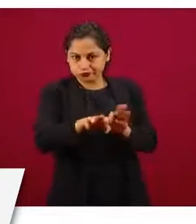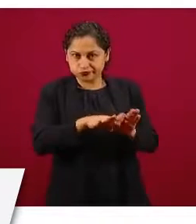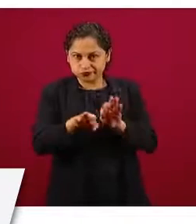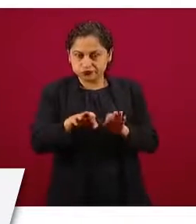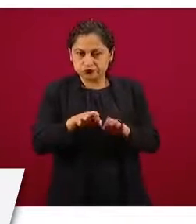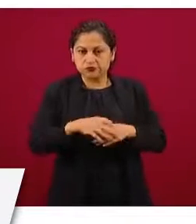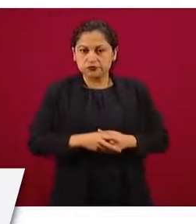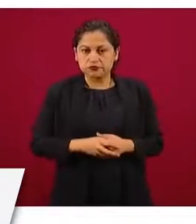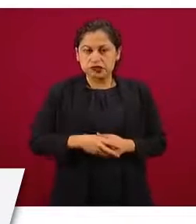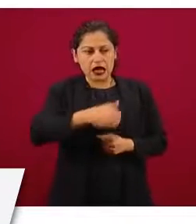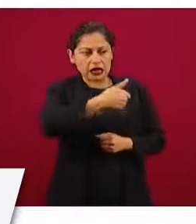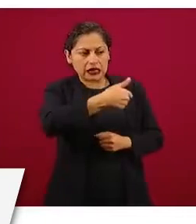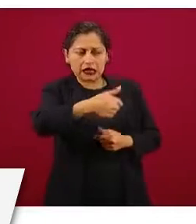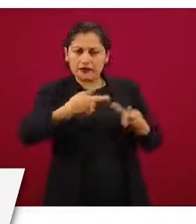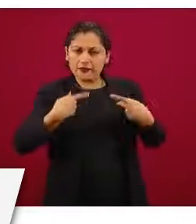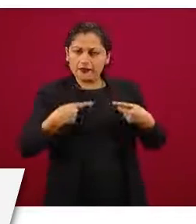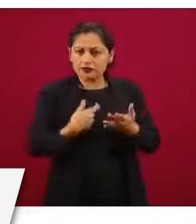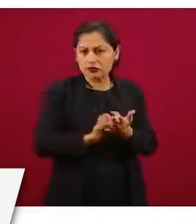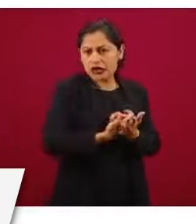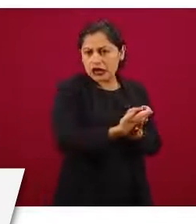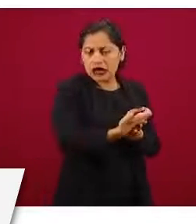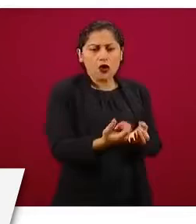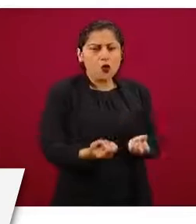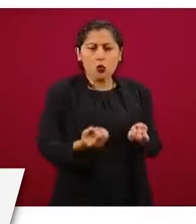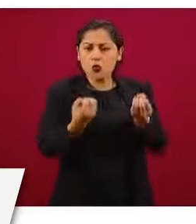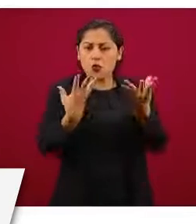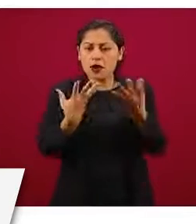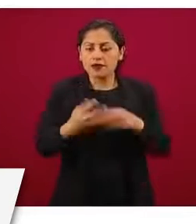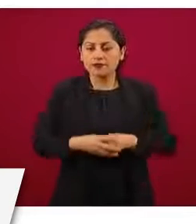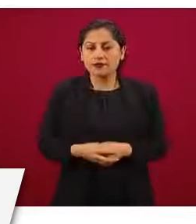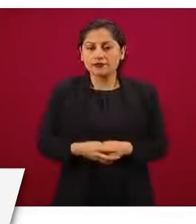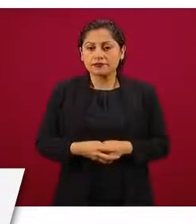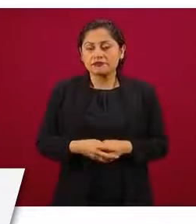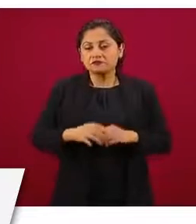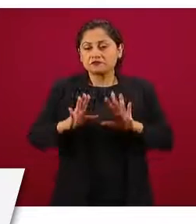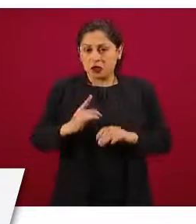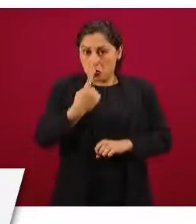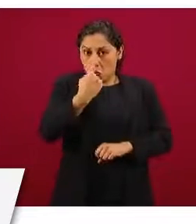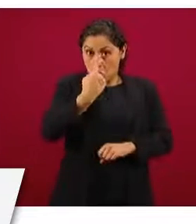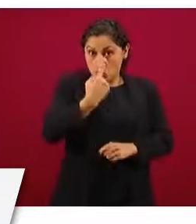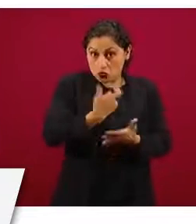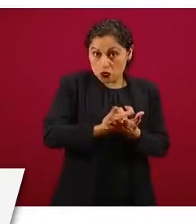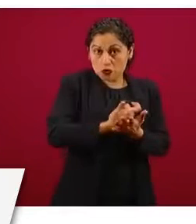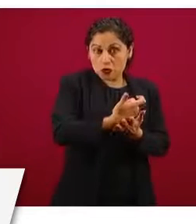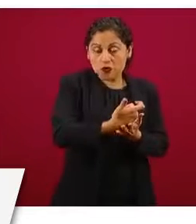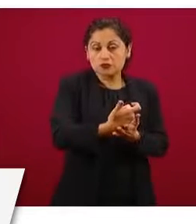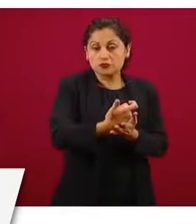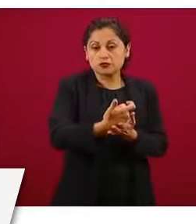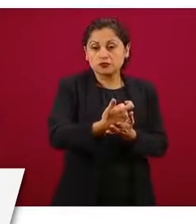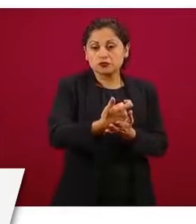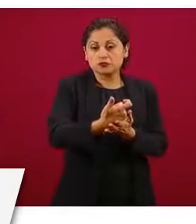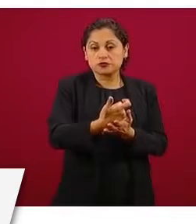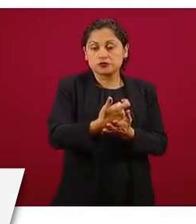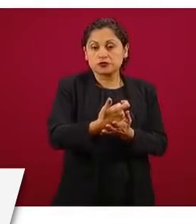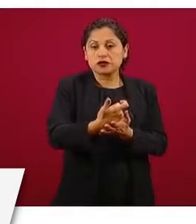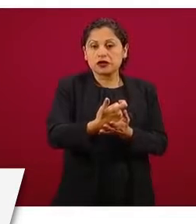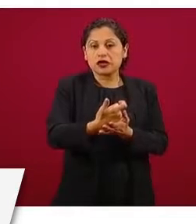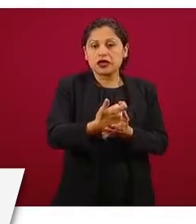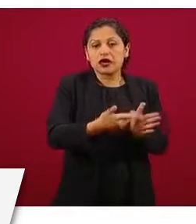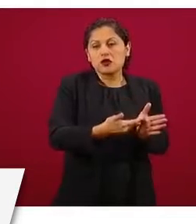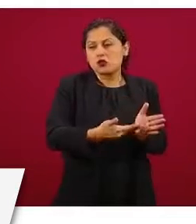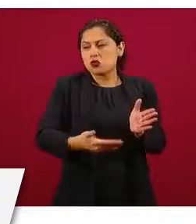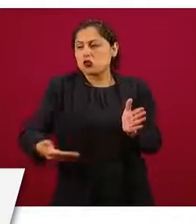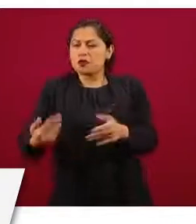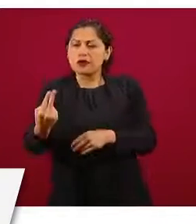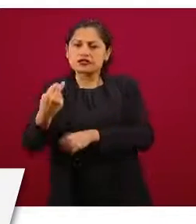cada trabajador. Un trabajador que tiene hasta un salario mínimo recibe hoy y sí trabajó 25 años,